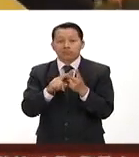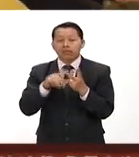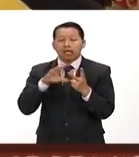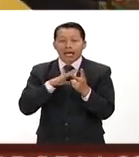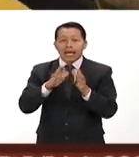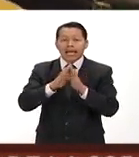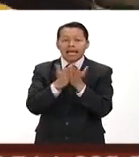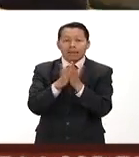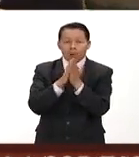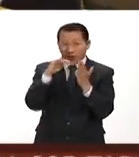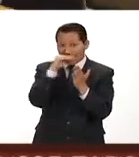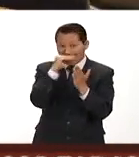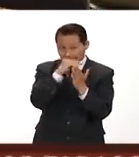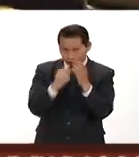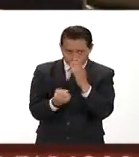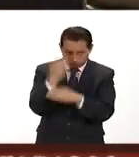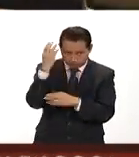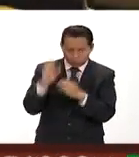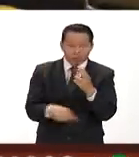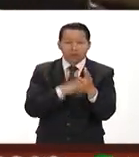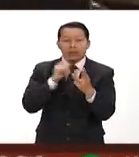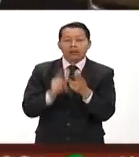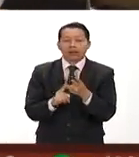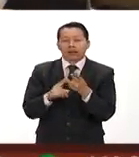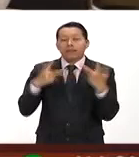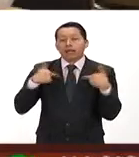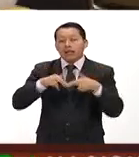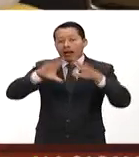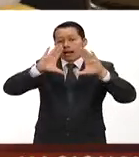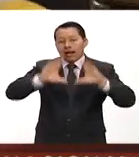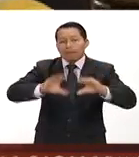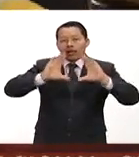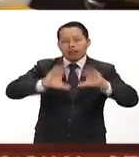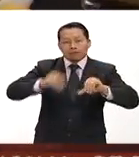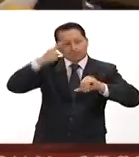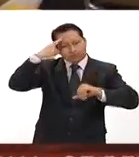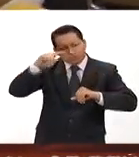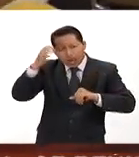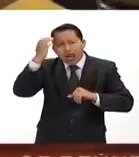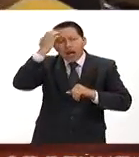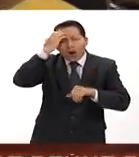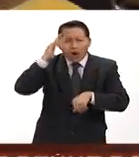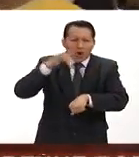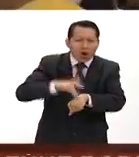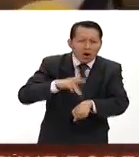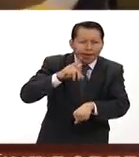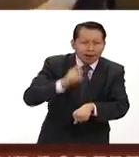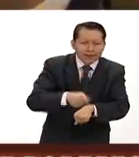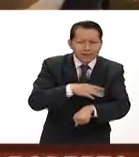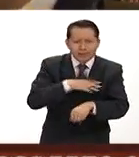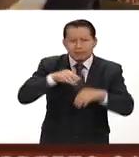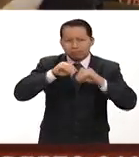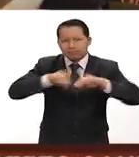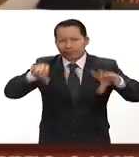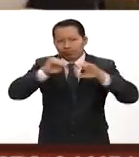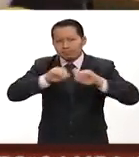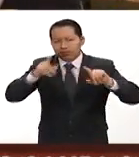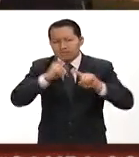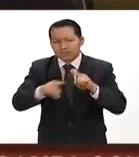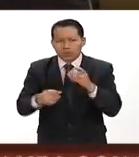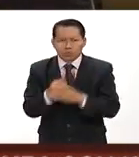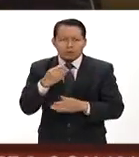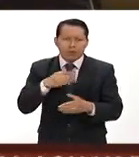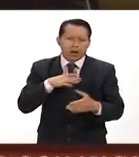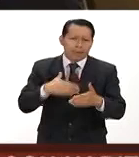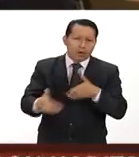nuevos libros de texto la capacitación de los maestros para que conozcan ahora sí que la divulgación del nuevo